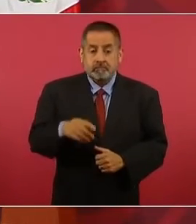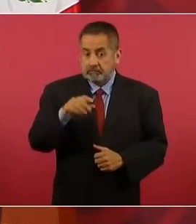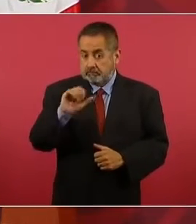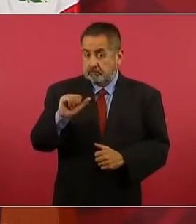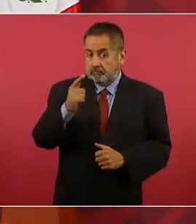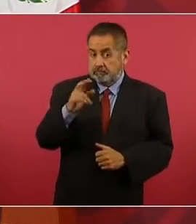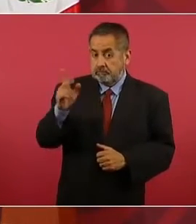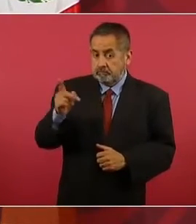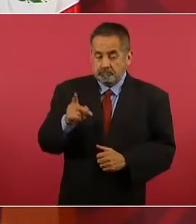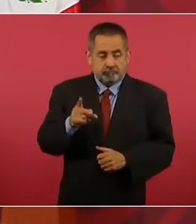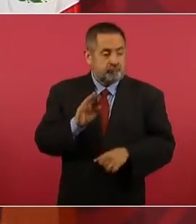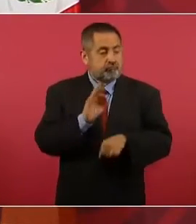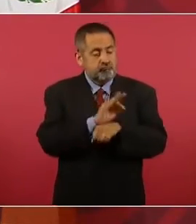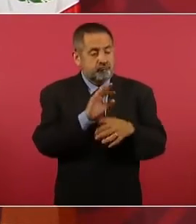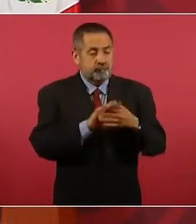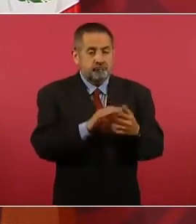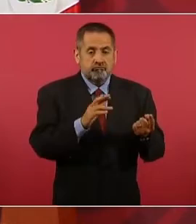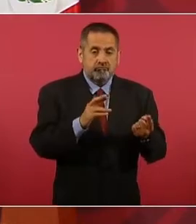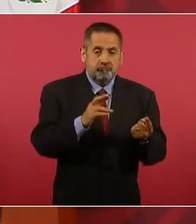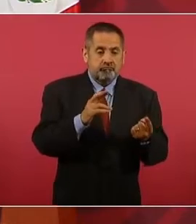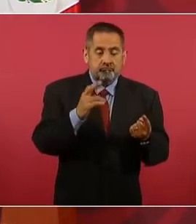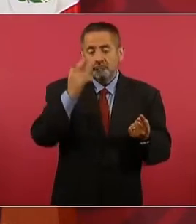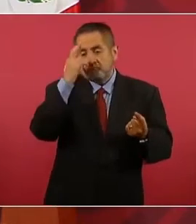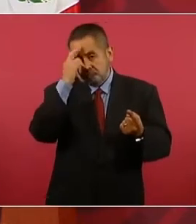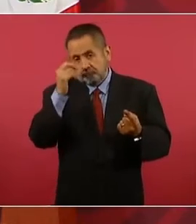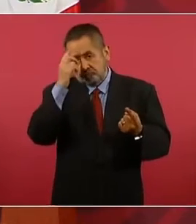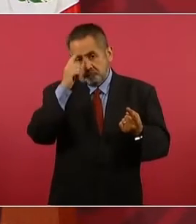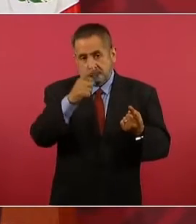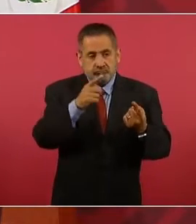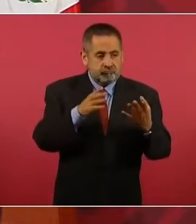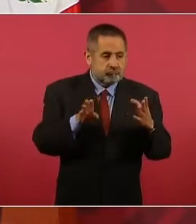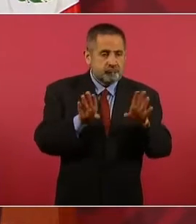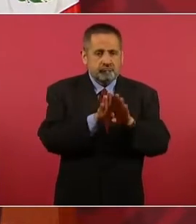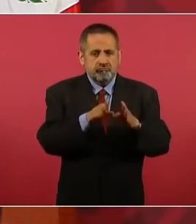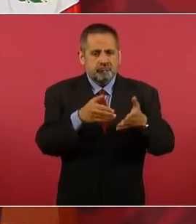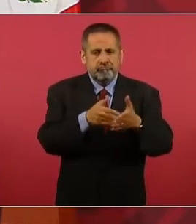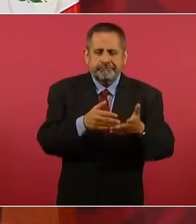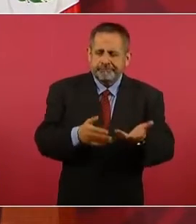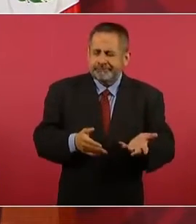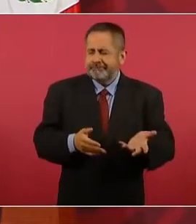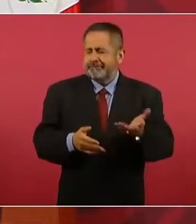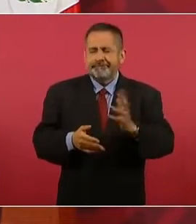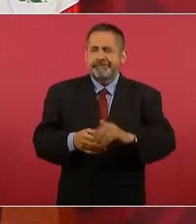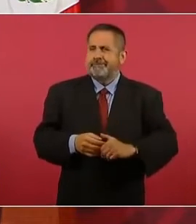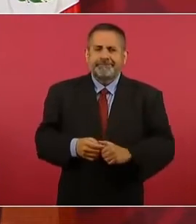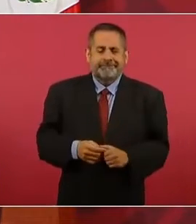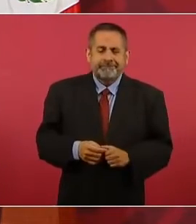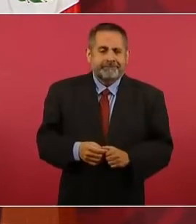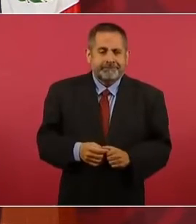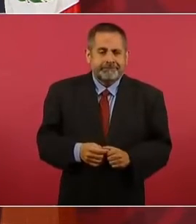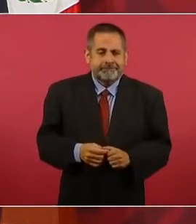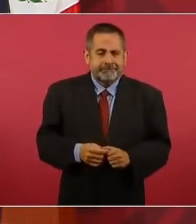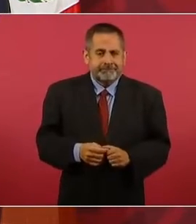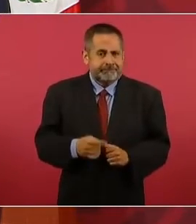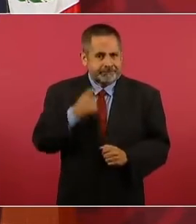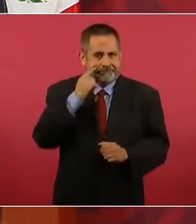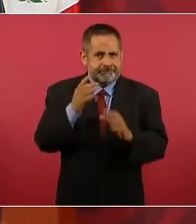el bloqueo? Estamos hablando del